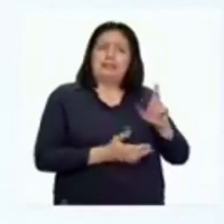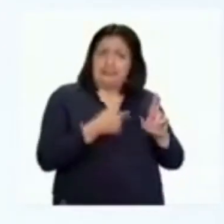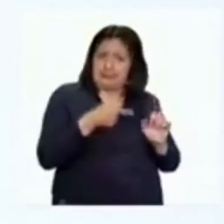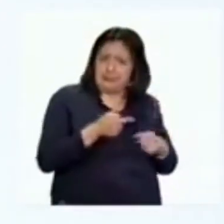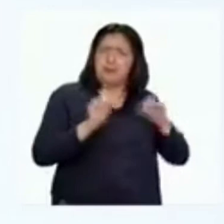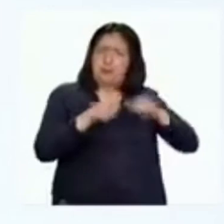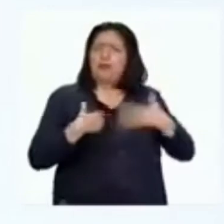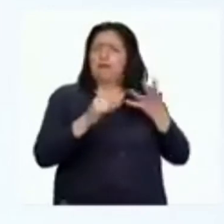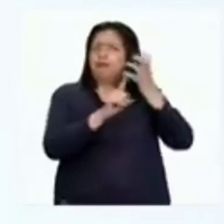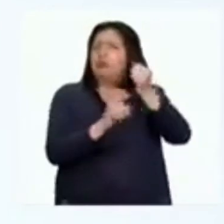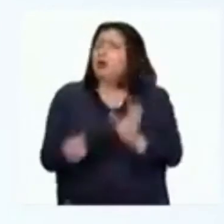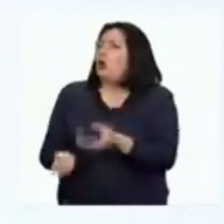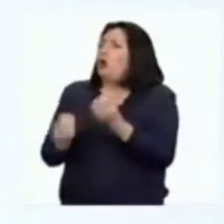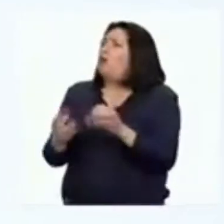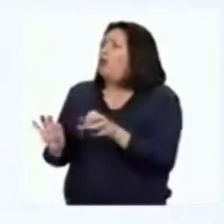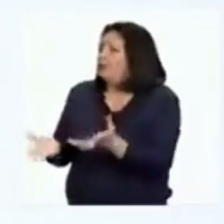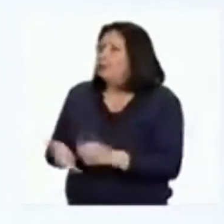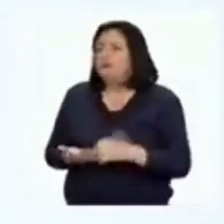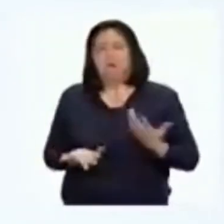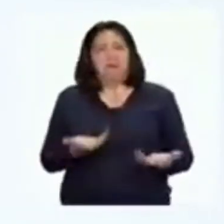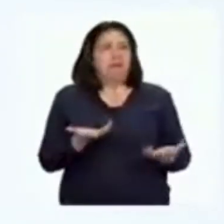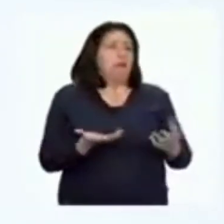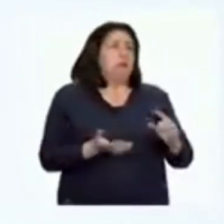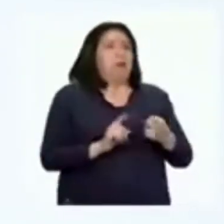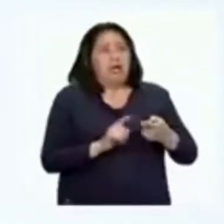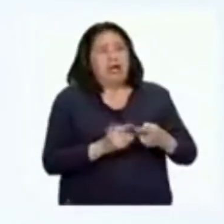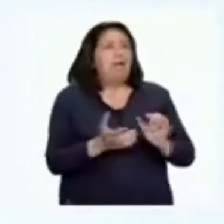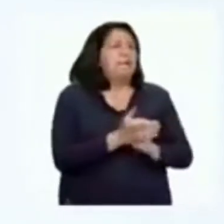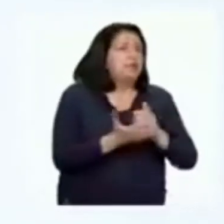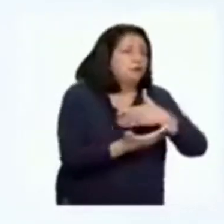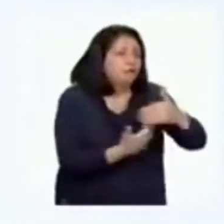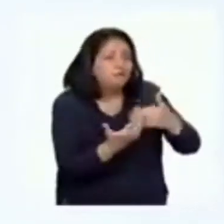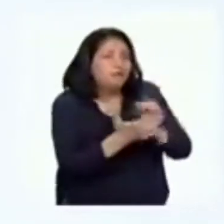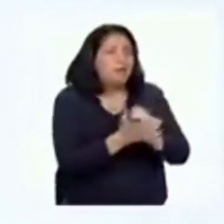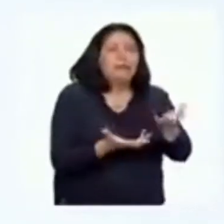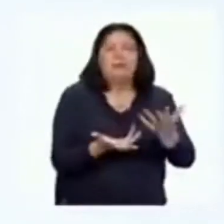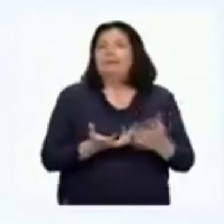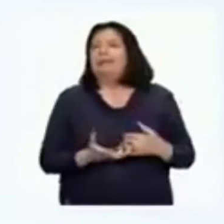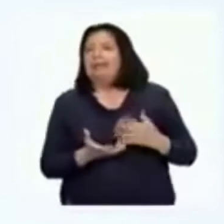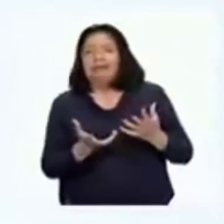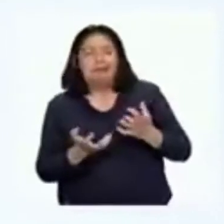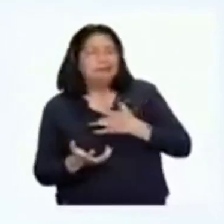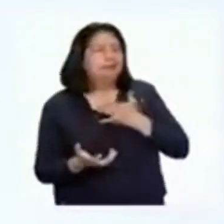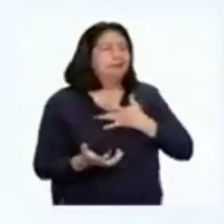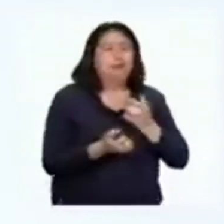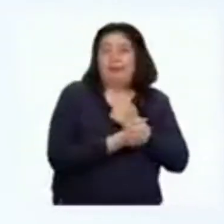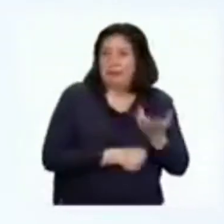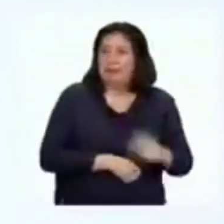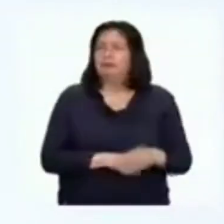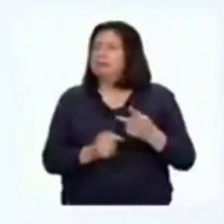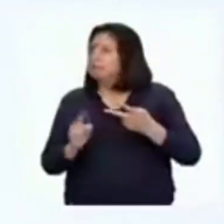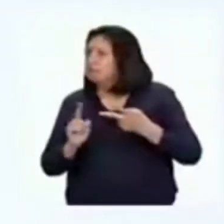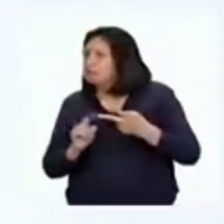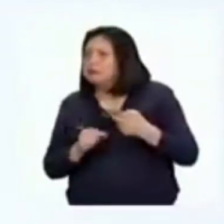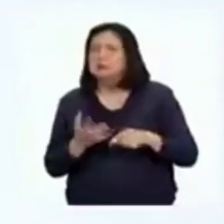manera podemos desarrollarla? Podemos hacer amigos. El hacer amigos nos ayuda a querer y a sentirnos queridos. Las